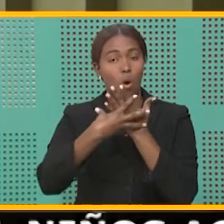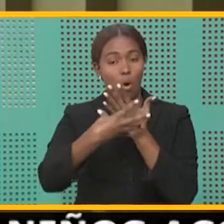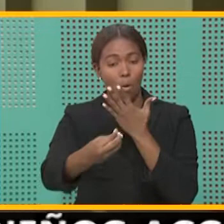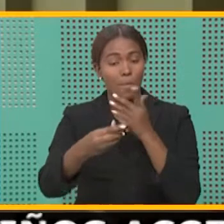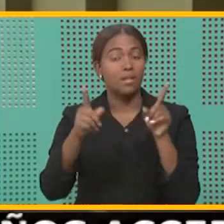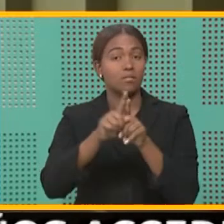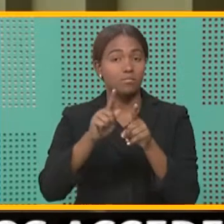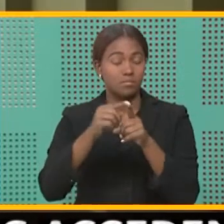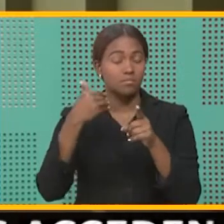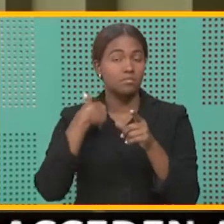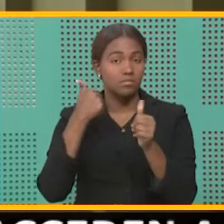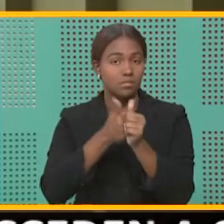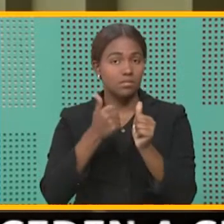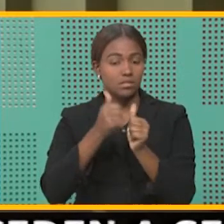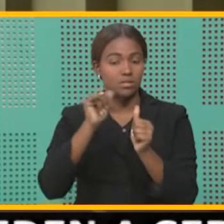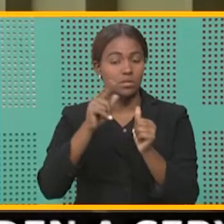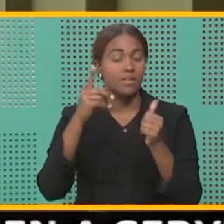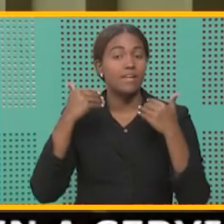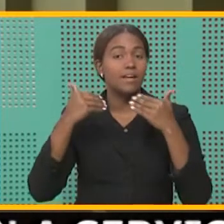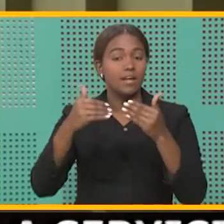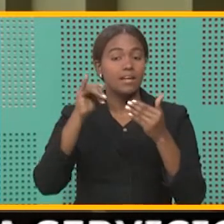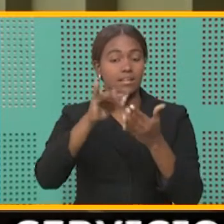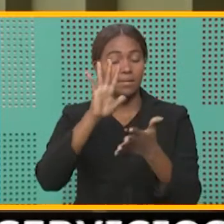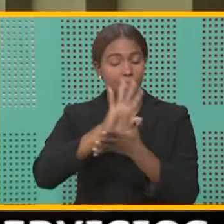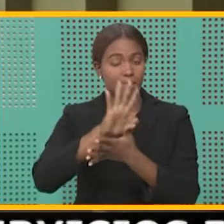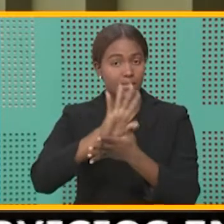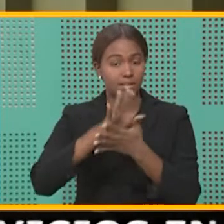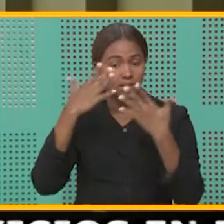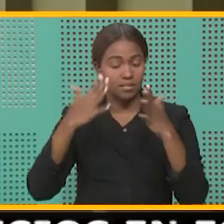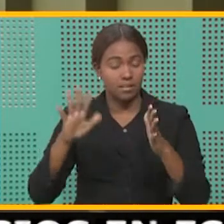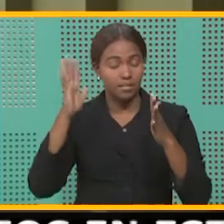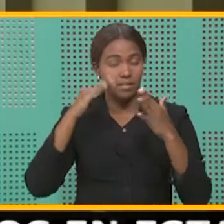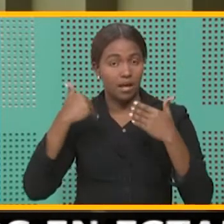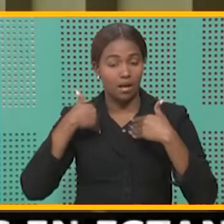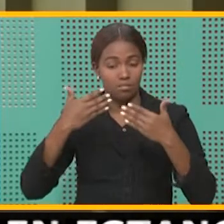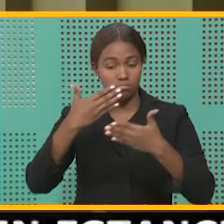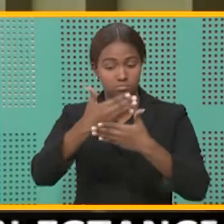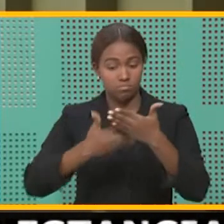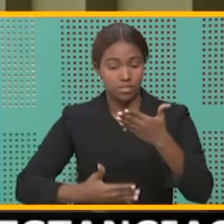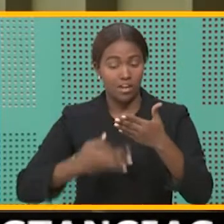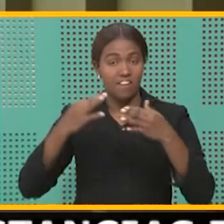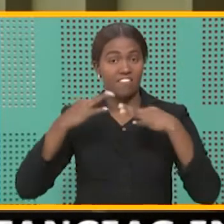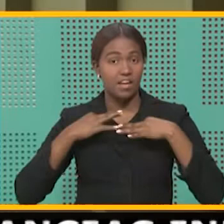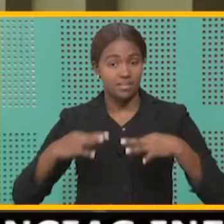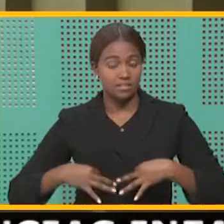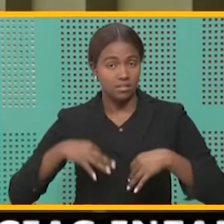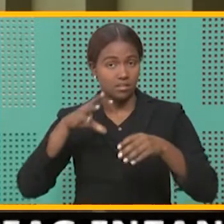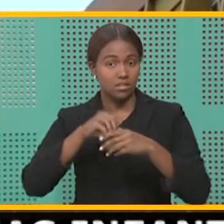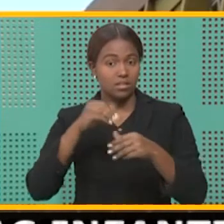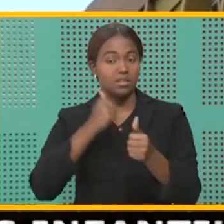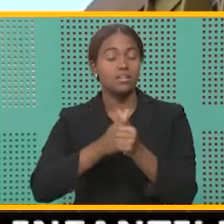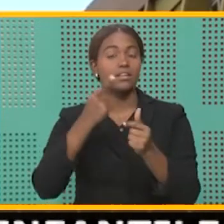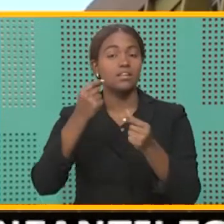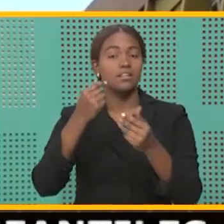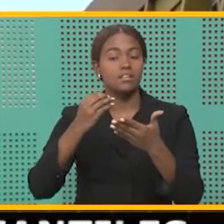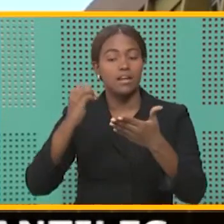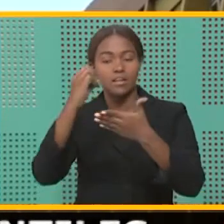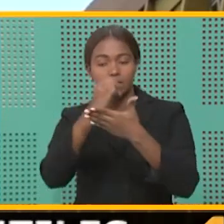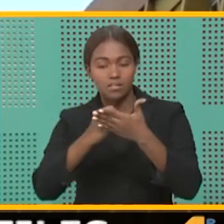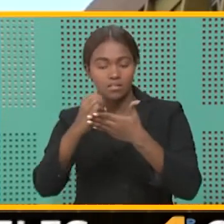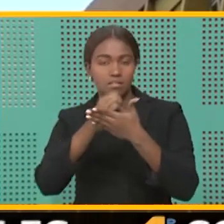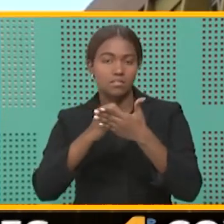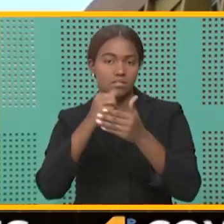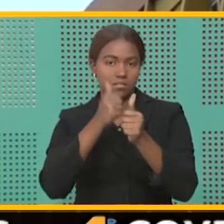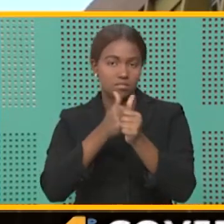también, y que entonces ese documento ya platificado físico es el que se escanea y